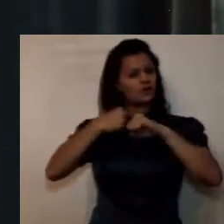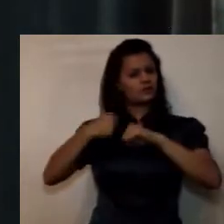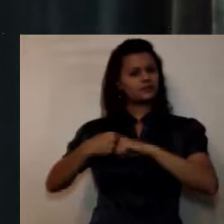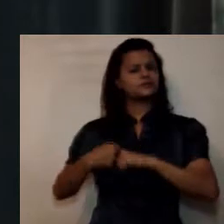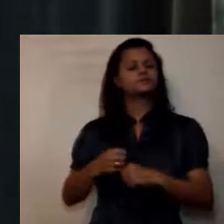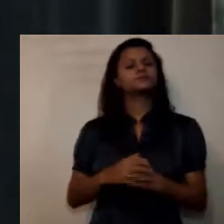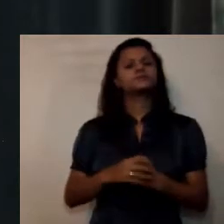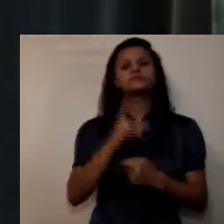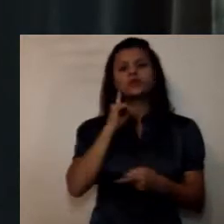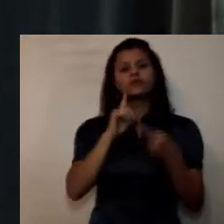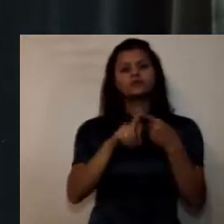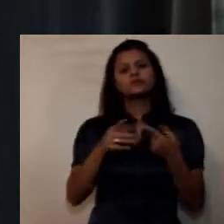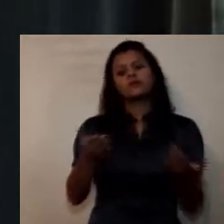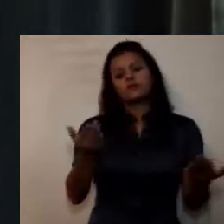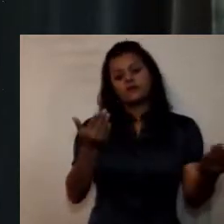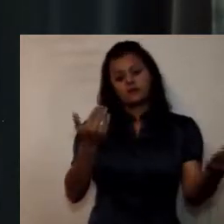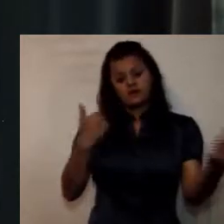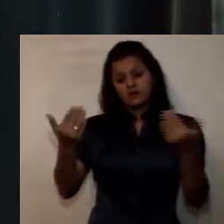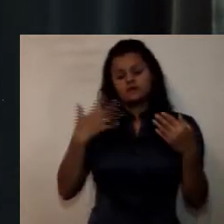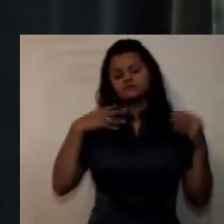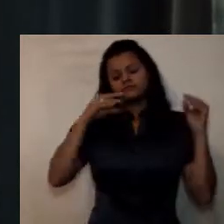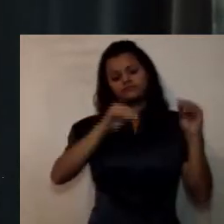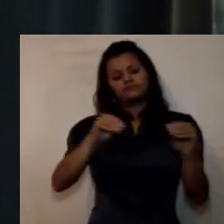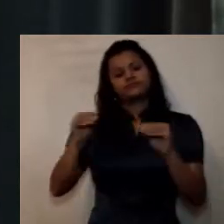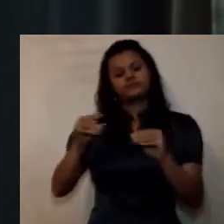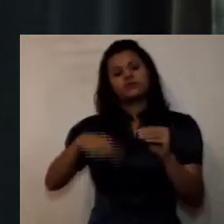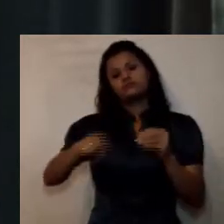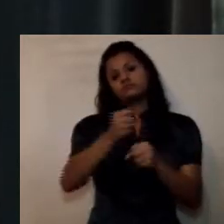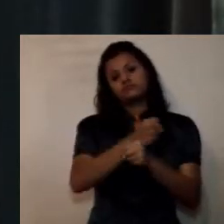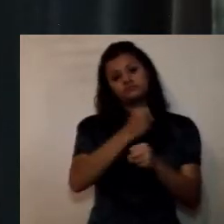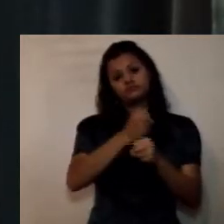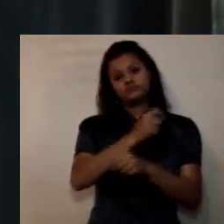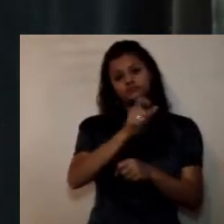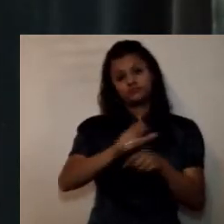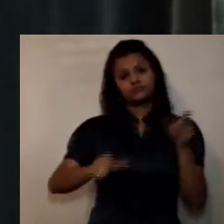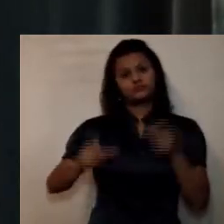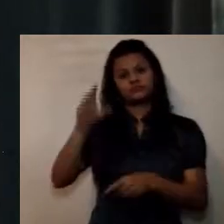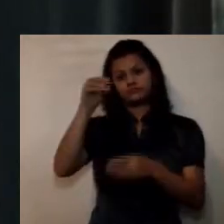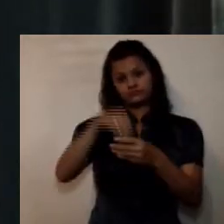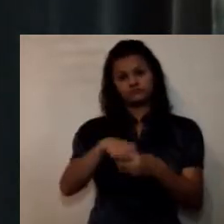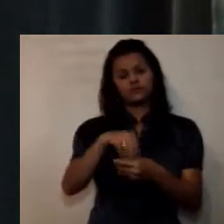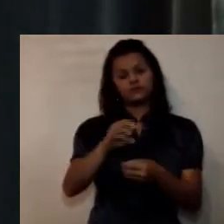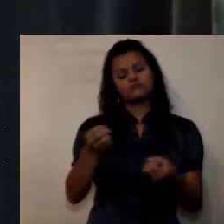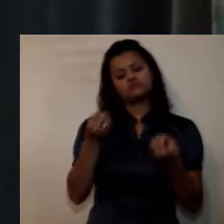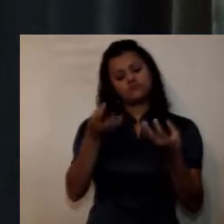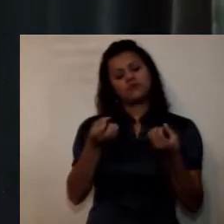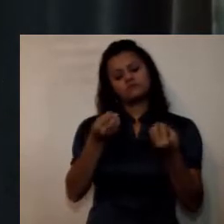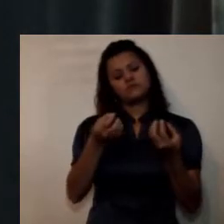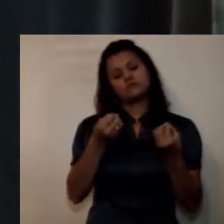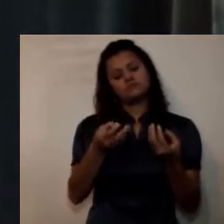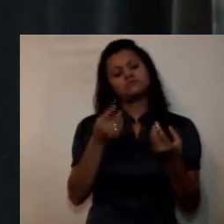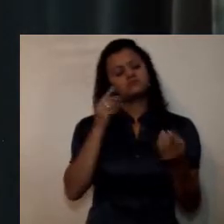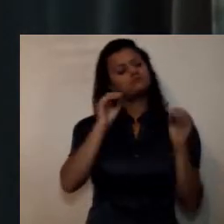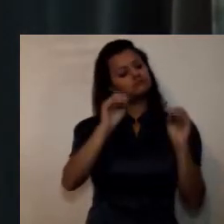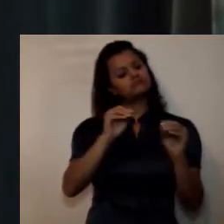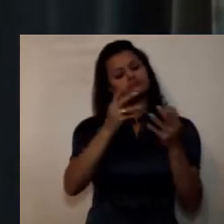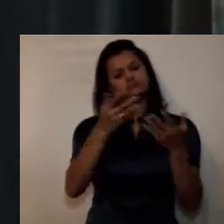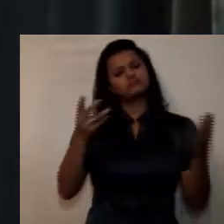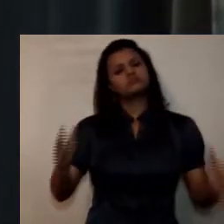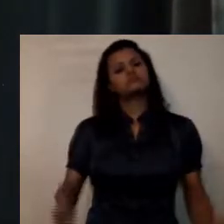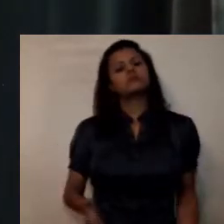capacitar para dar ciertos incentivos a sus funcionarios con el propósito de mejorar su productividad